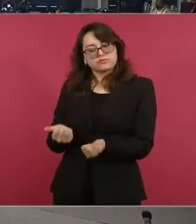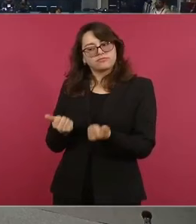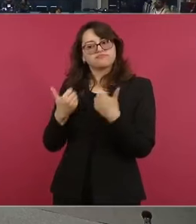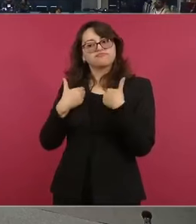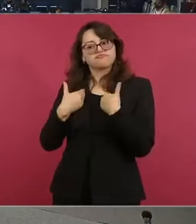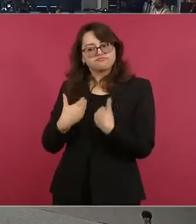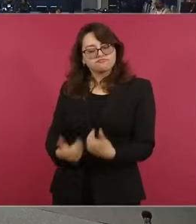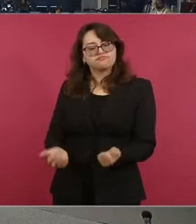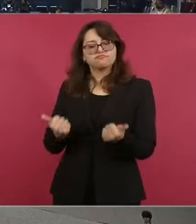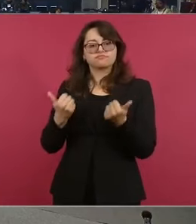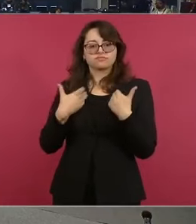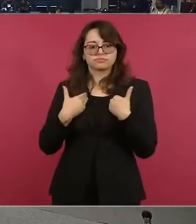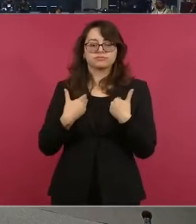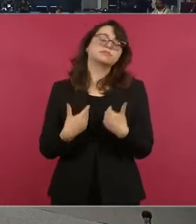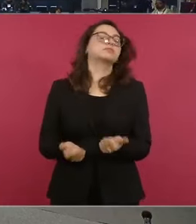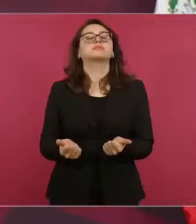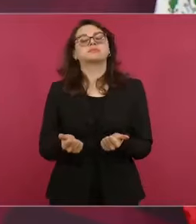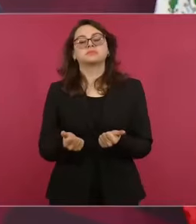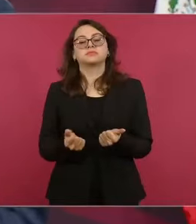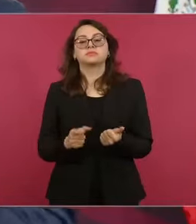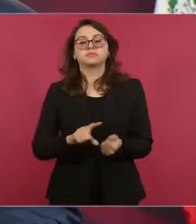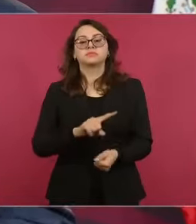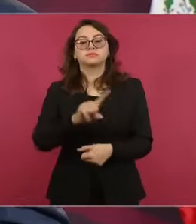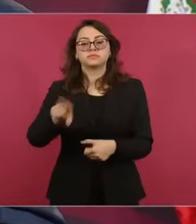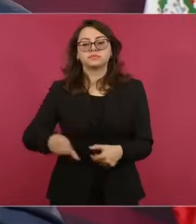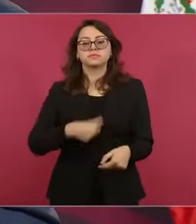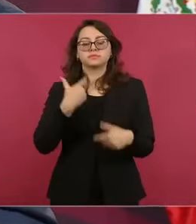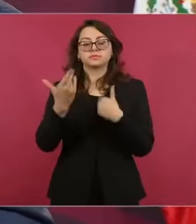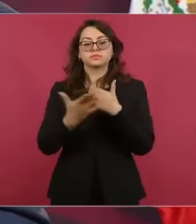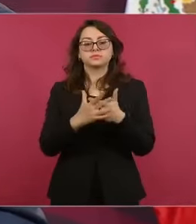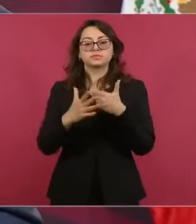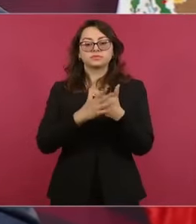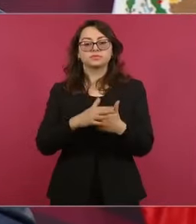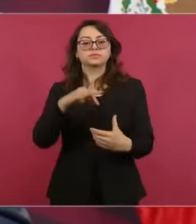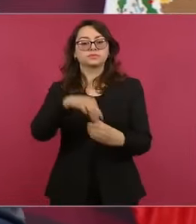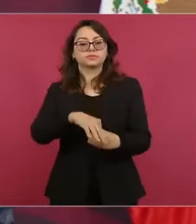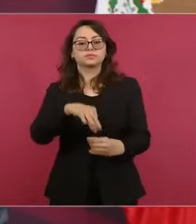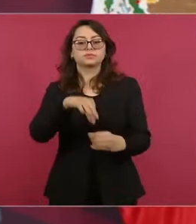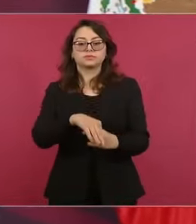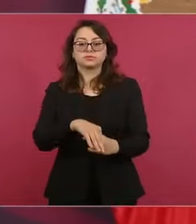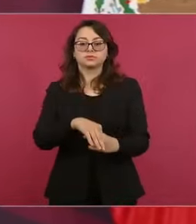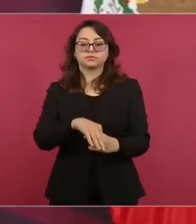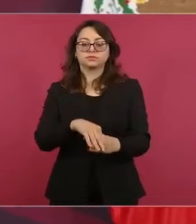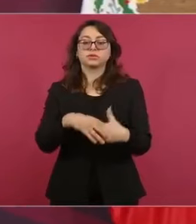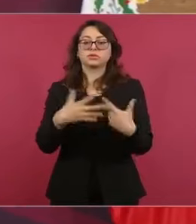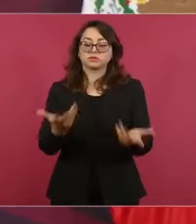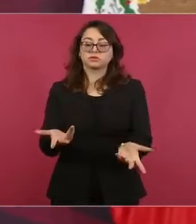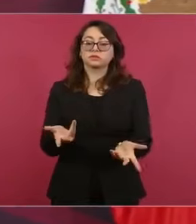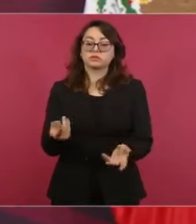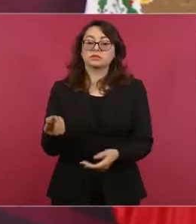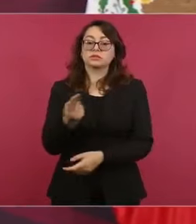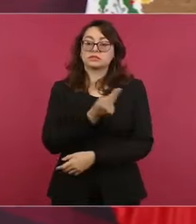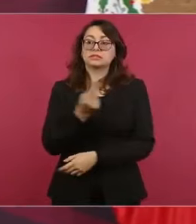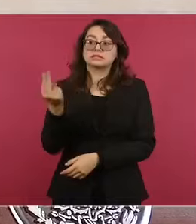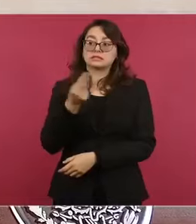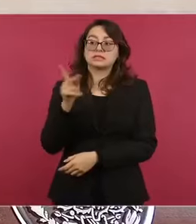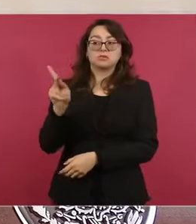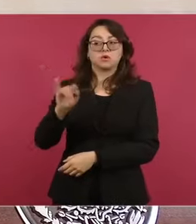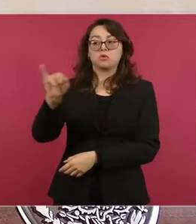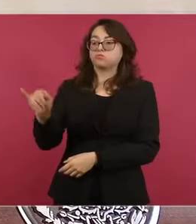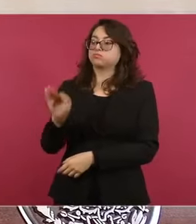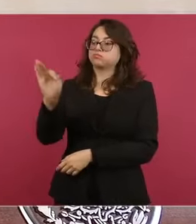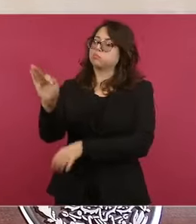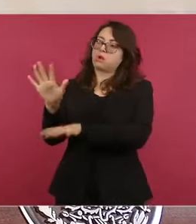y ya se resuelva llevar a cabo una reforma en el Poder Judicial